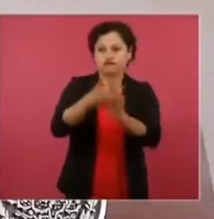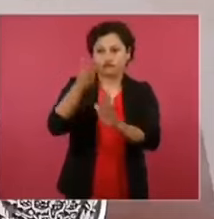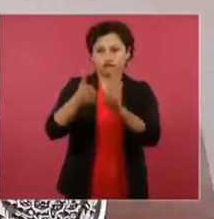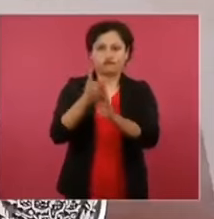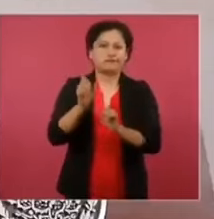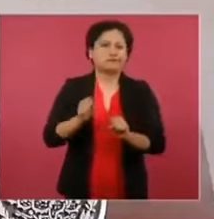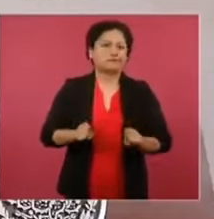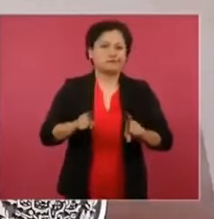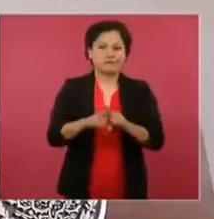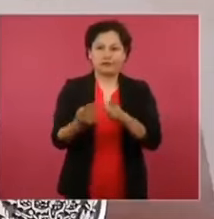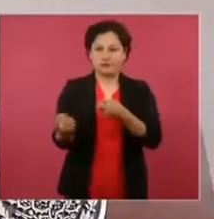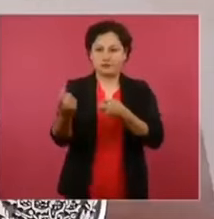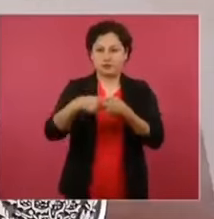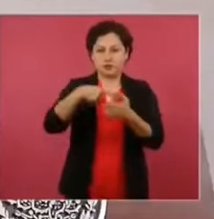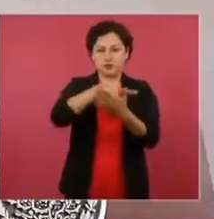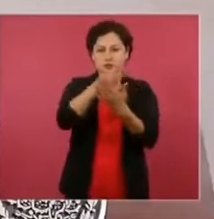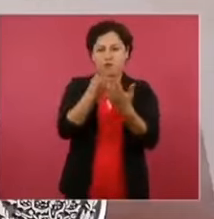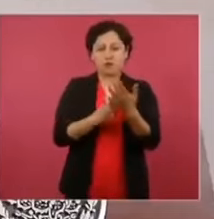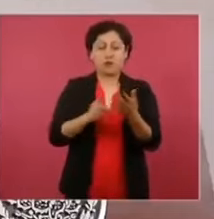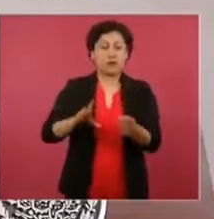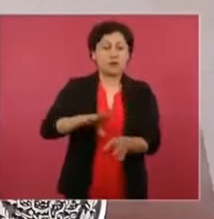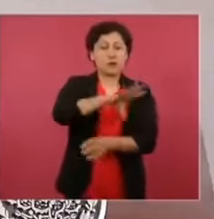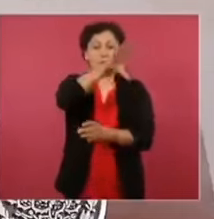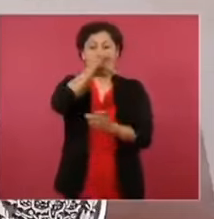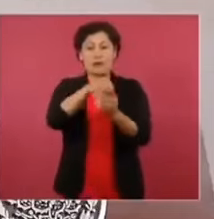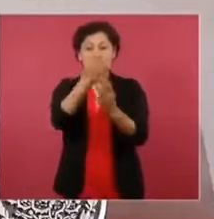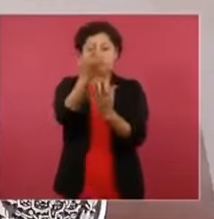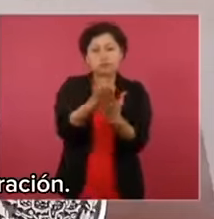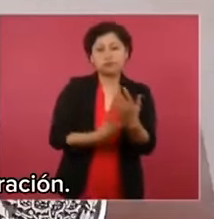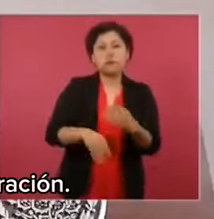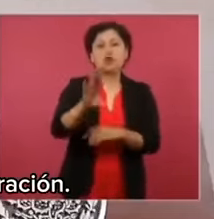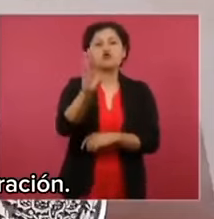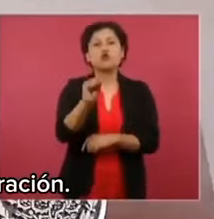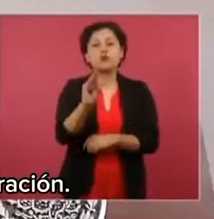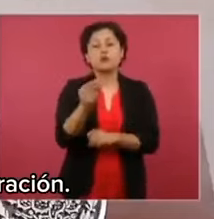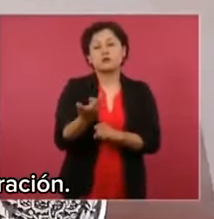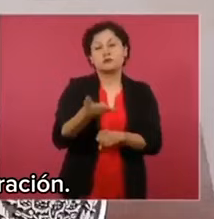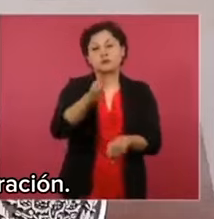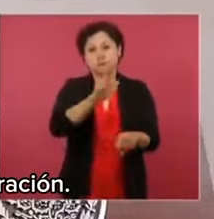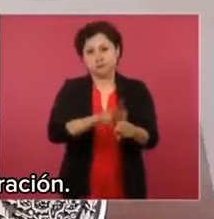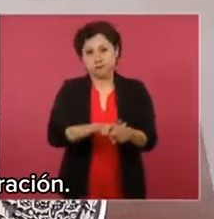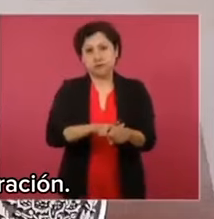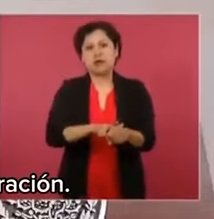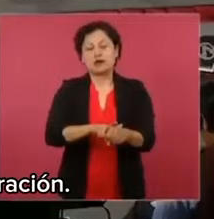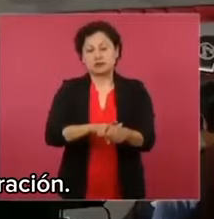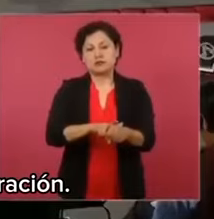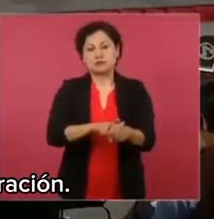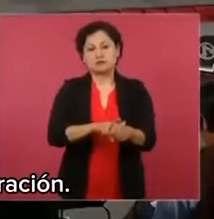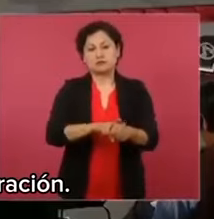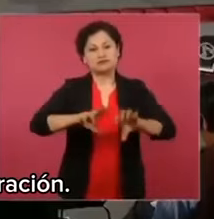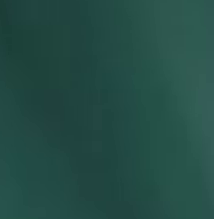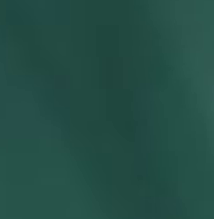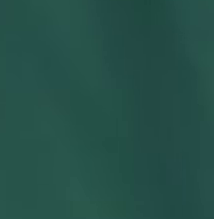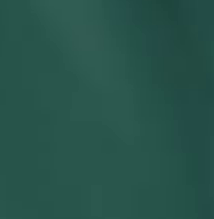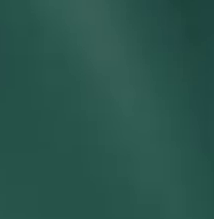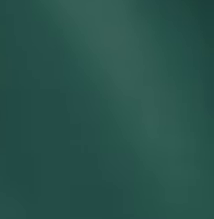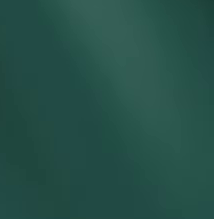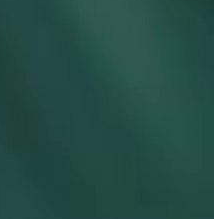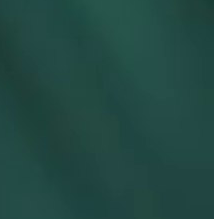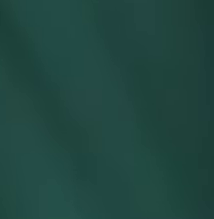del IMSS. En total son cerca de 90 hospitales adicionales a los que ya se tenían al inicio de la administración.